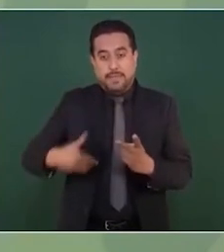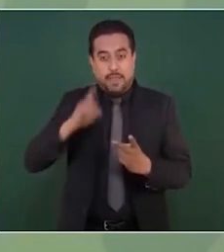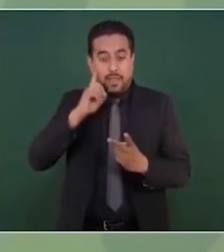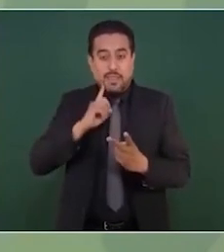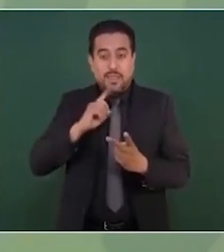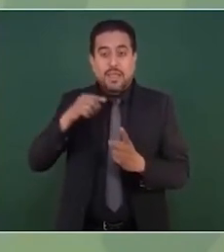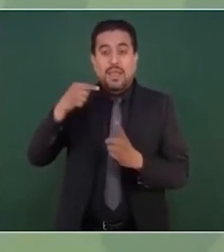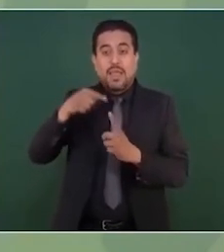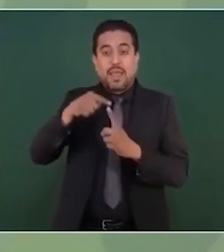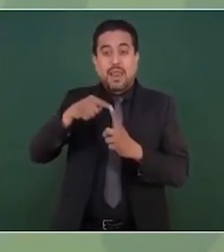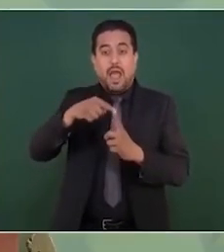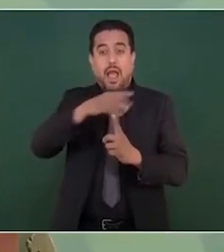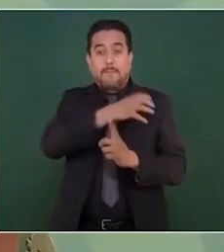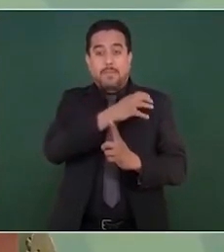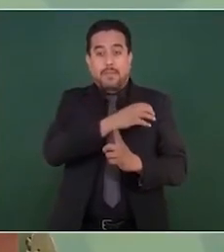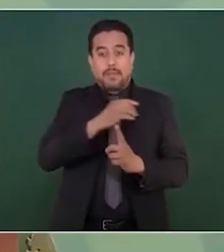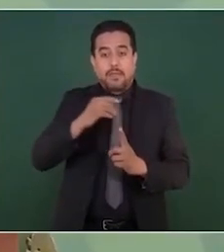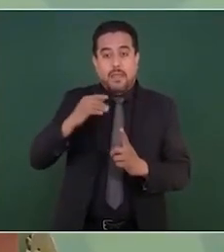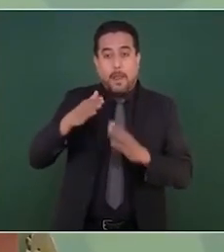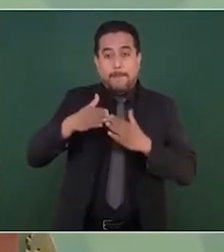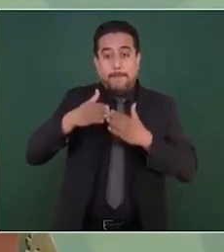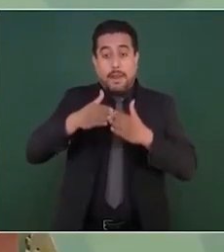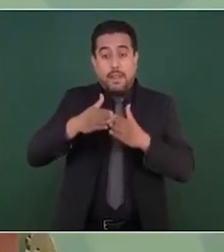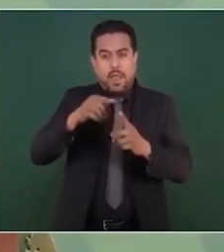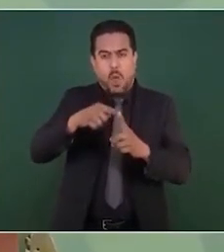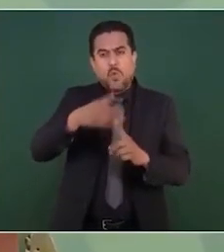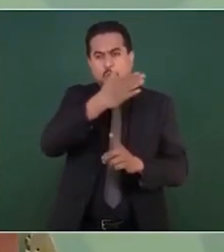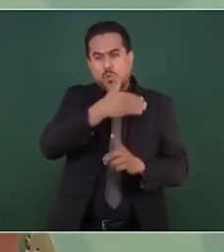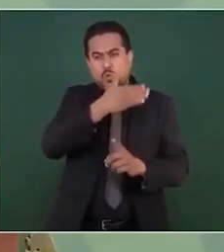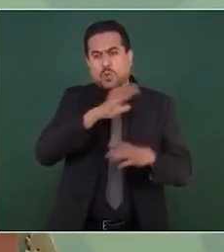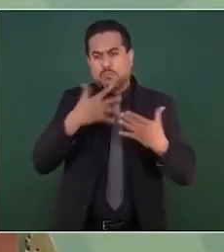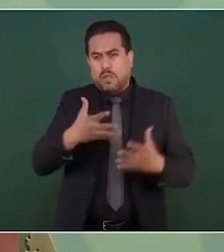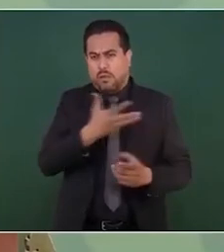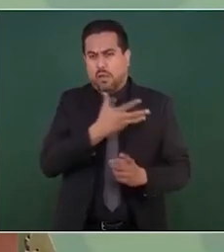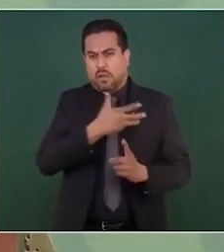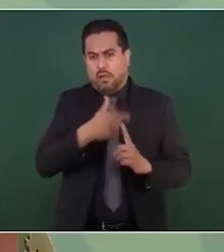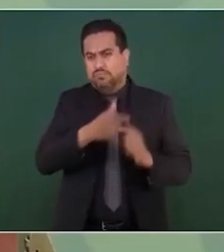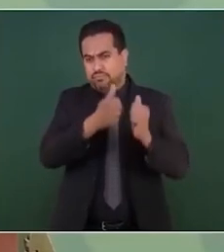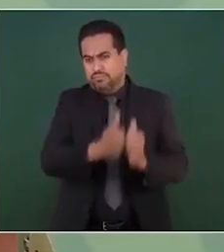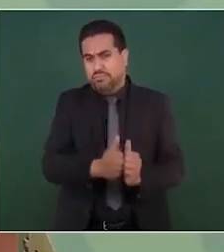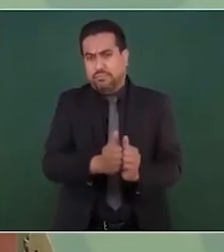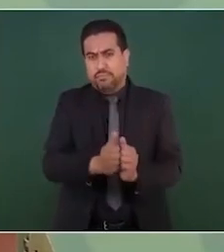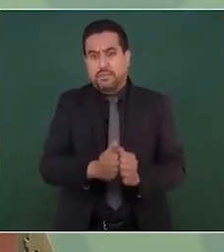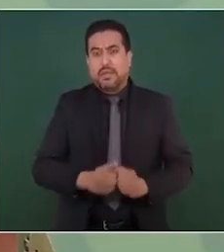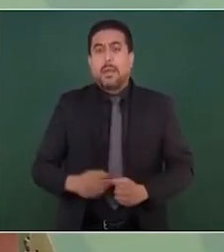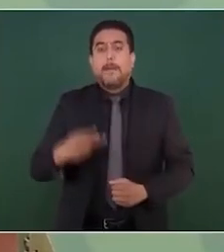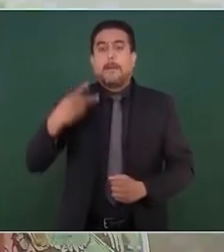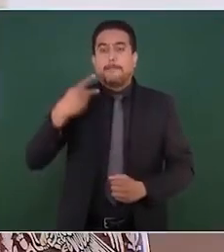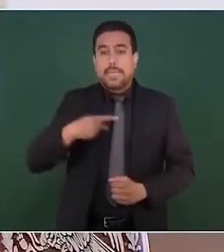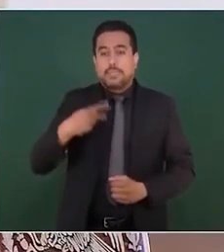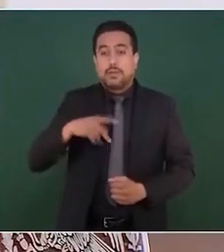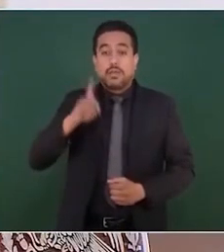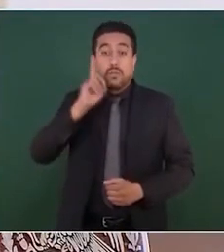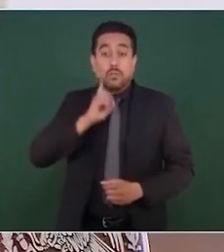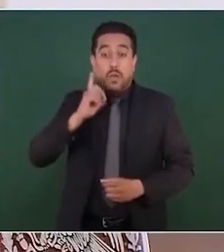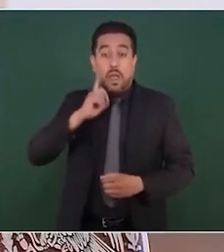que ya tiene tiempo ahí y había una manifestación de mujeres